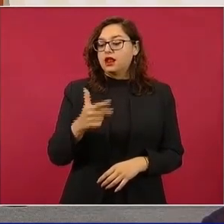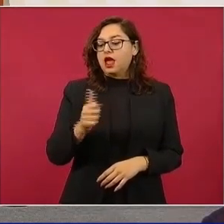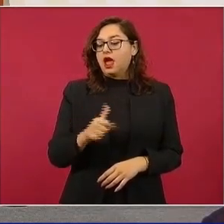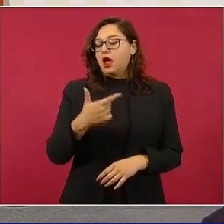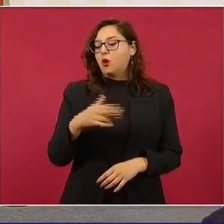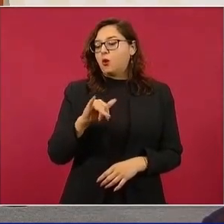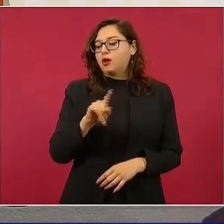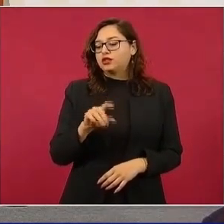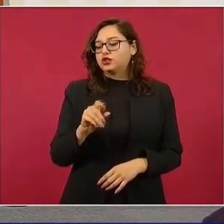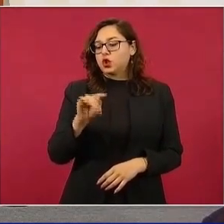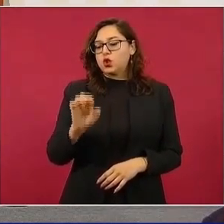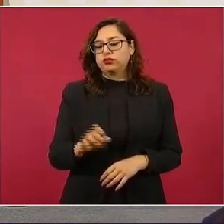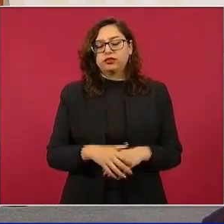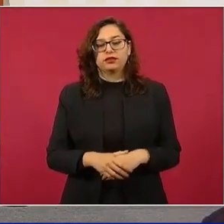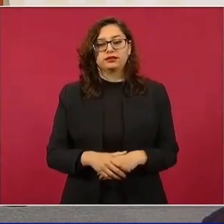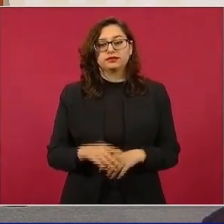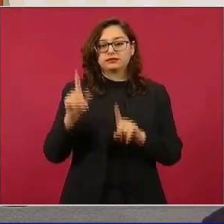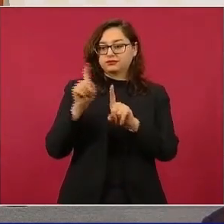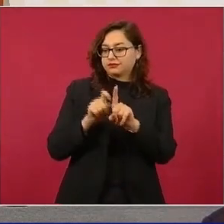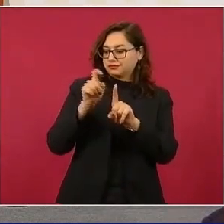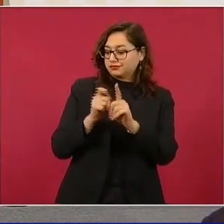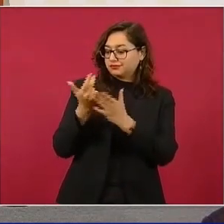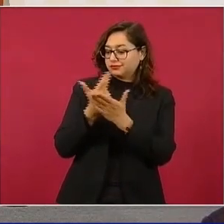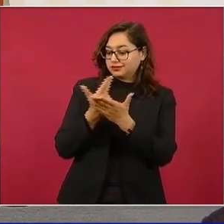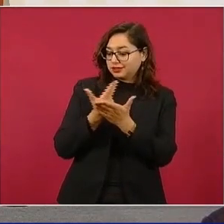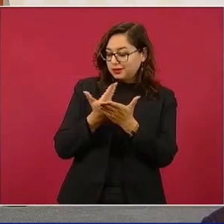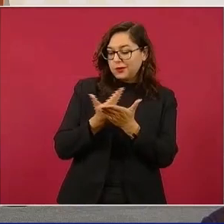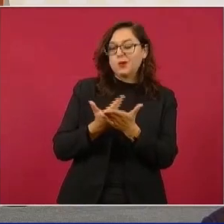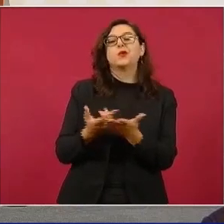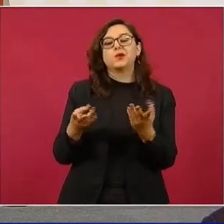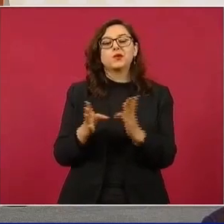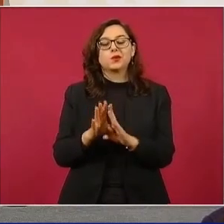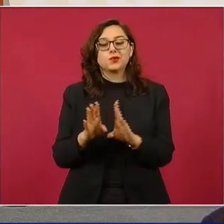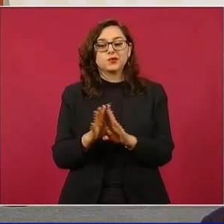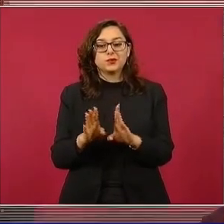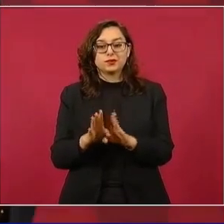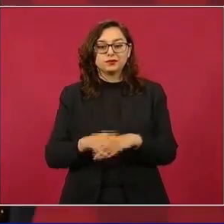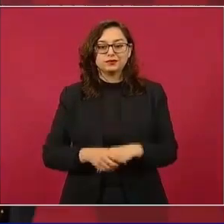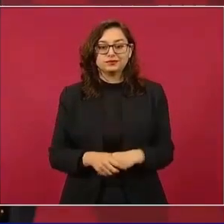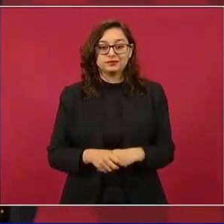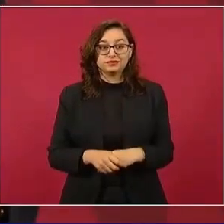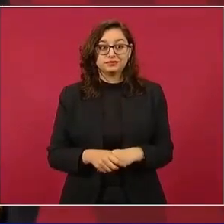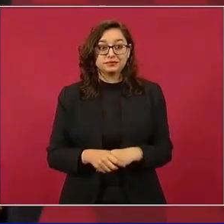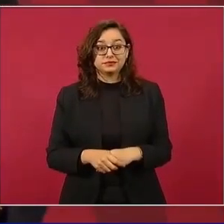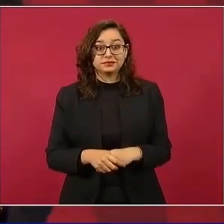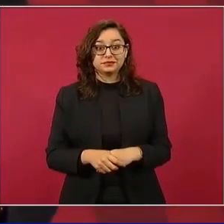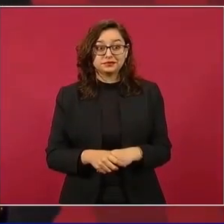eran como las de Calderón del Reforma